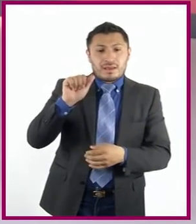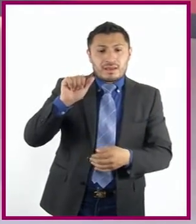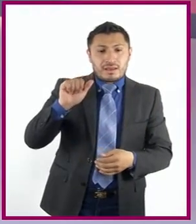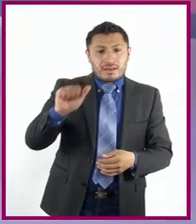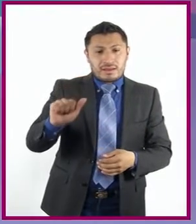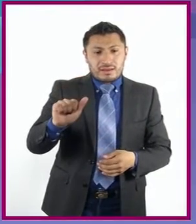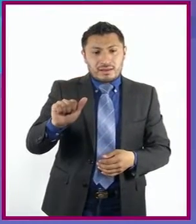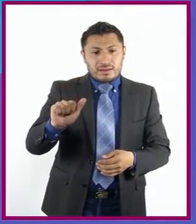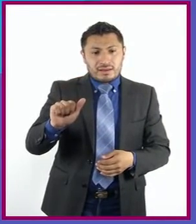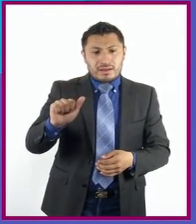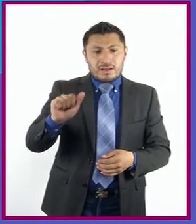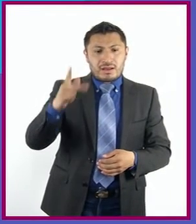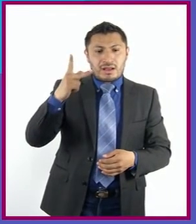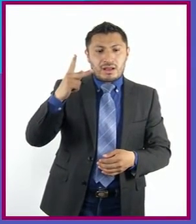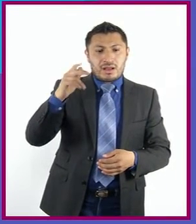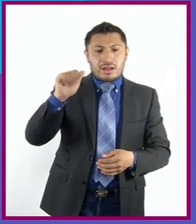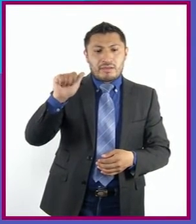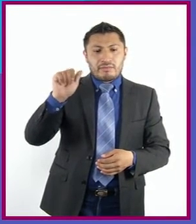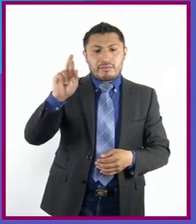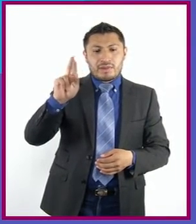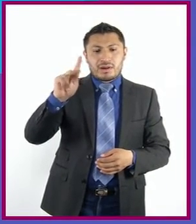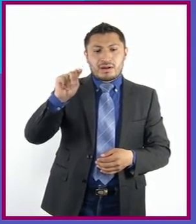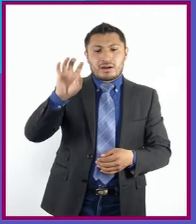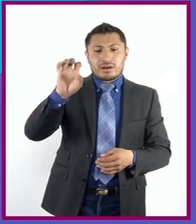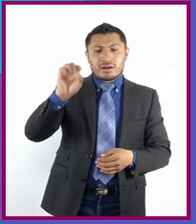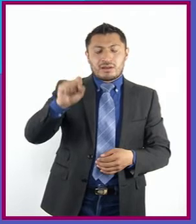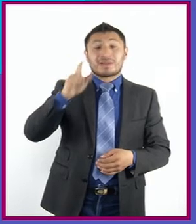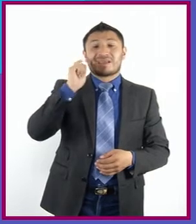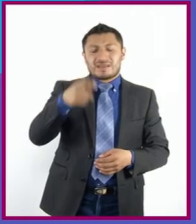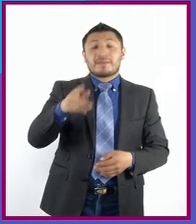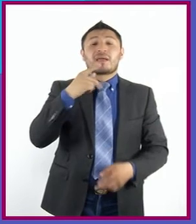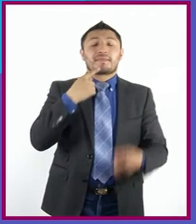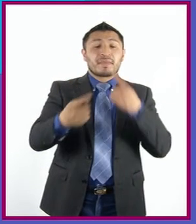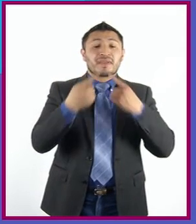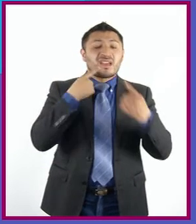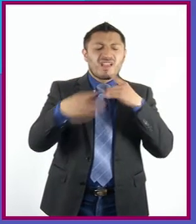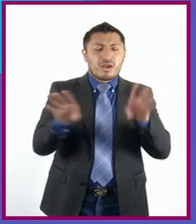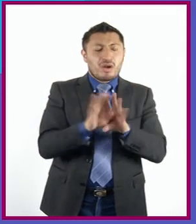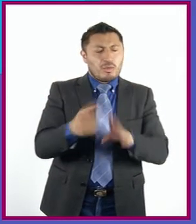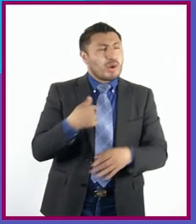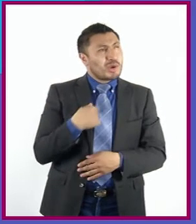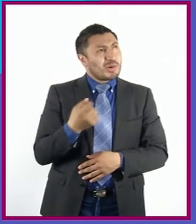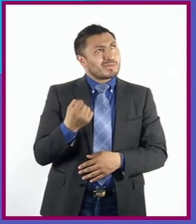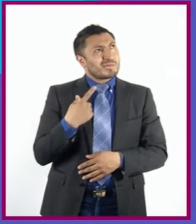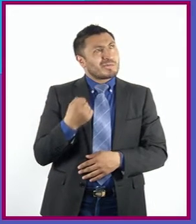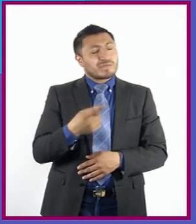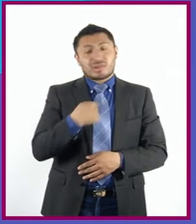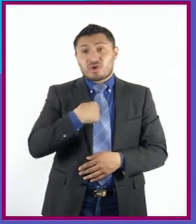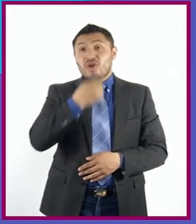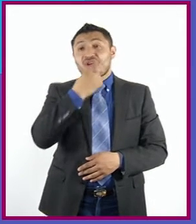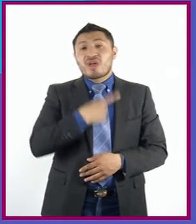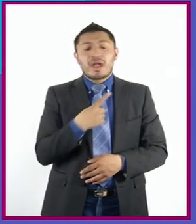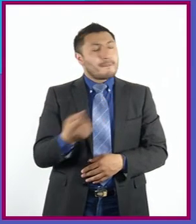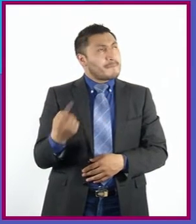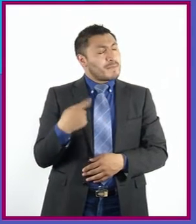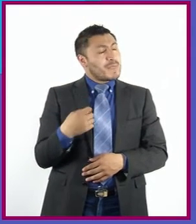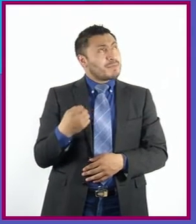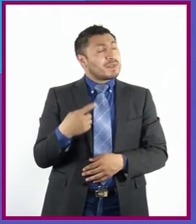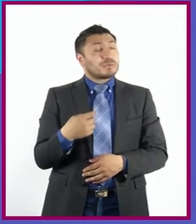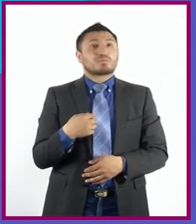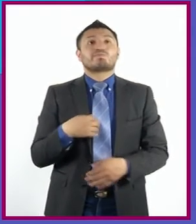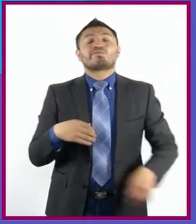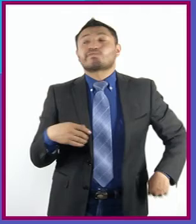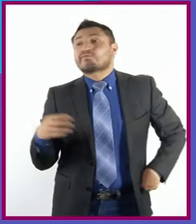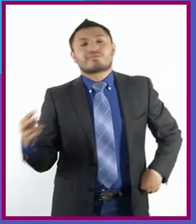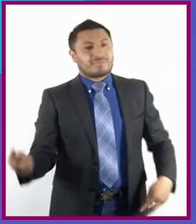Son parlamentos que los personajes dicen como hablando para sí mismos o dirigiéndose al público. Como